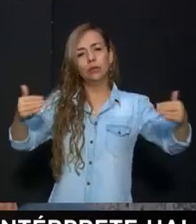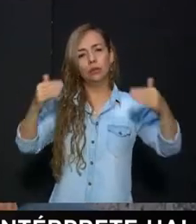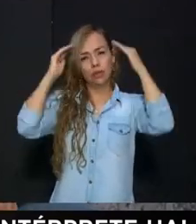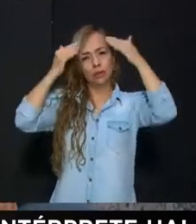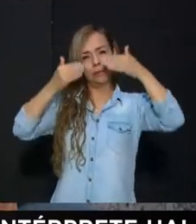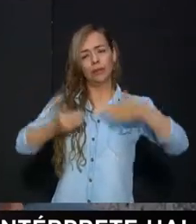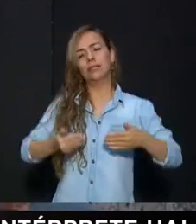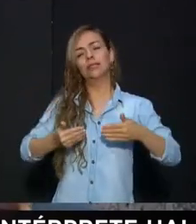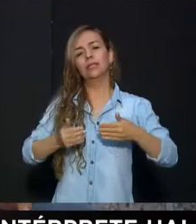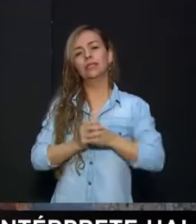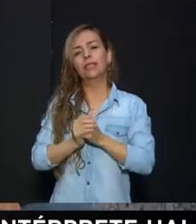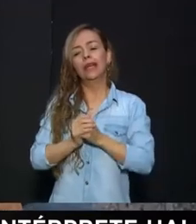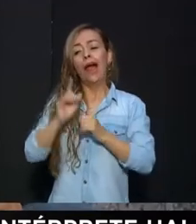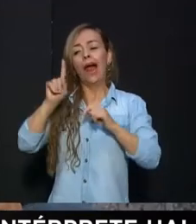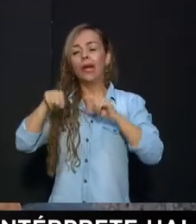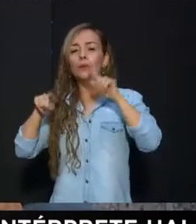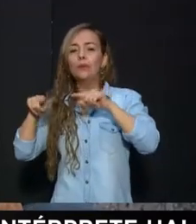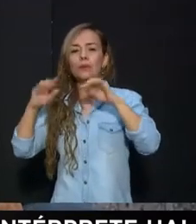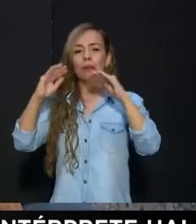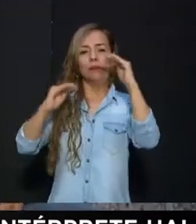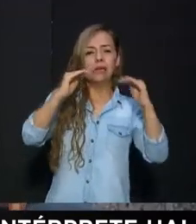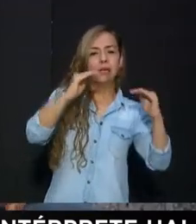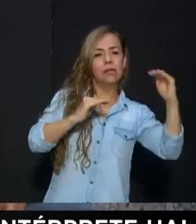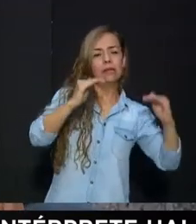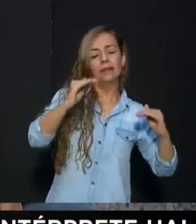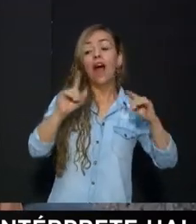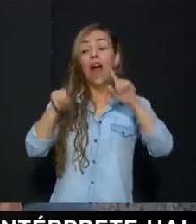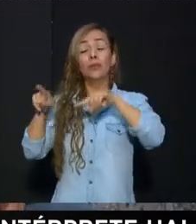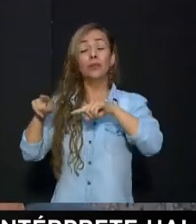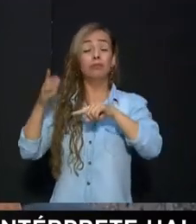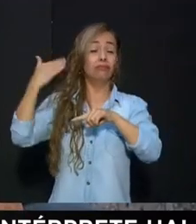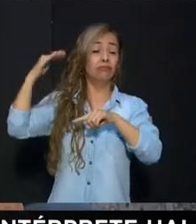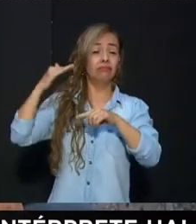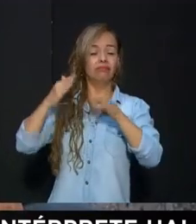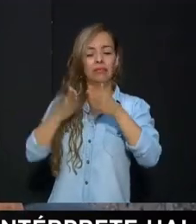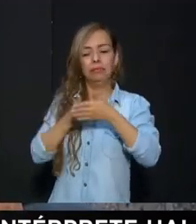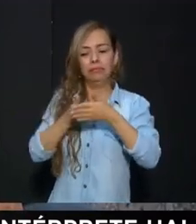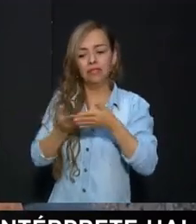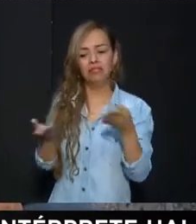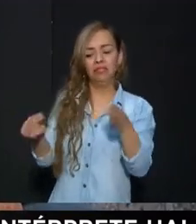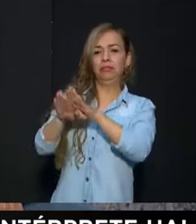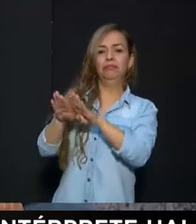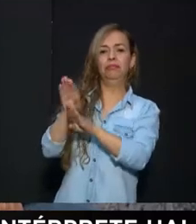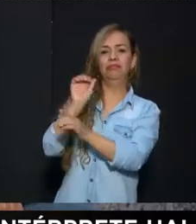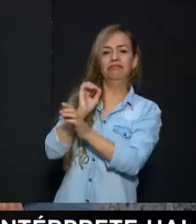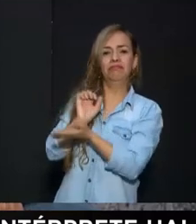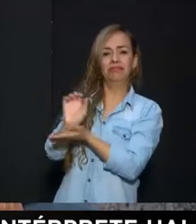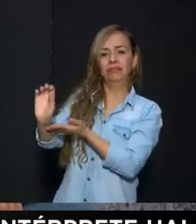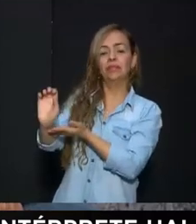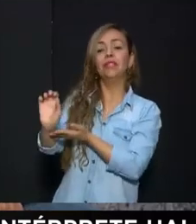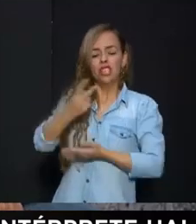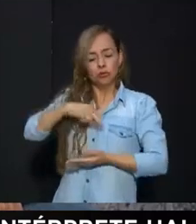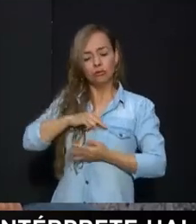Que no les permite en ningún momento Como les decía ahorita, desarrollar un proyecto de vida Somos los partícipes